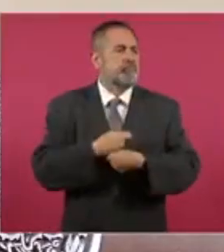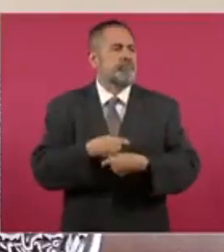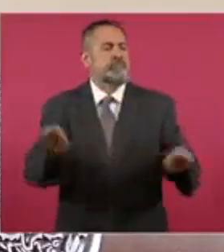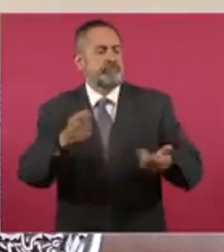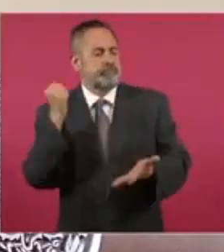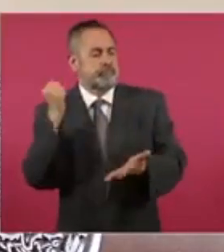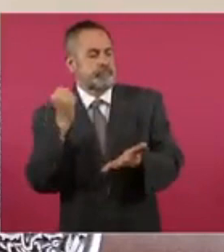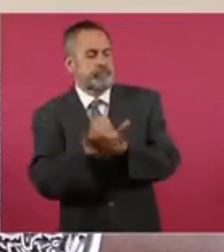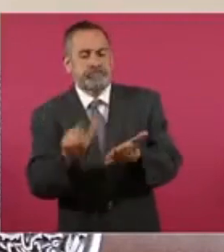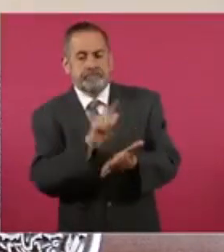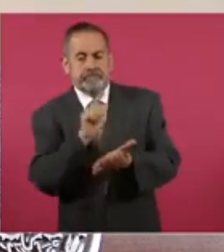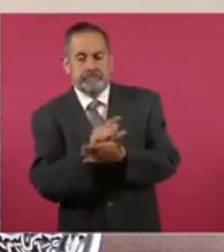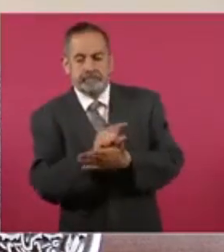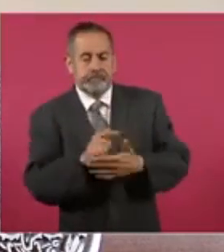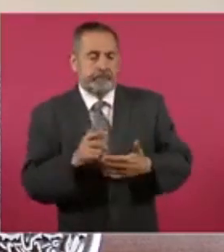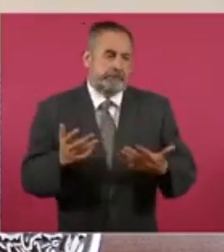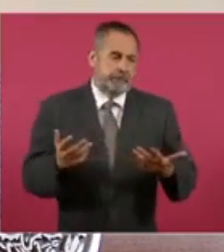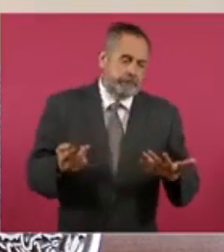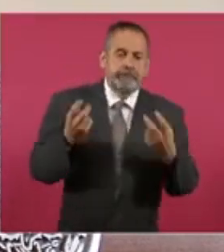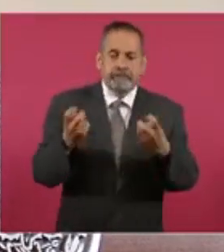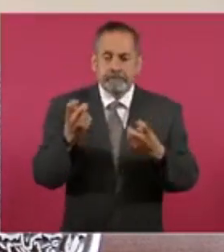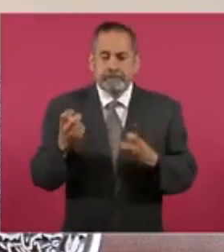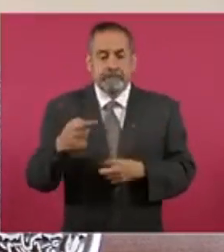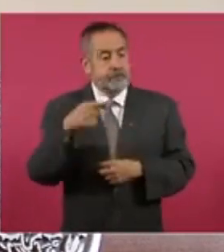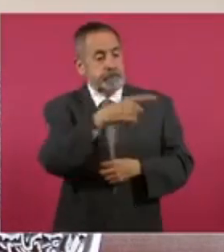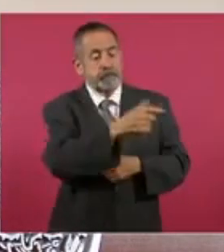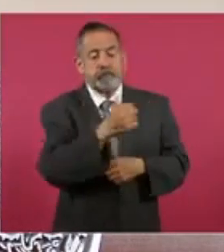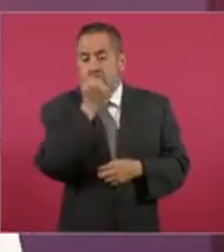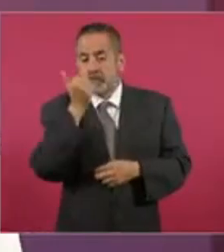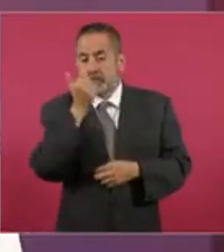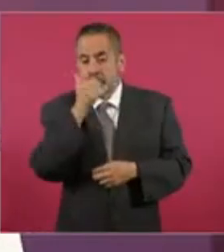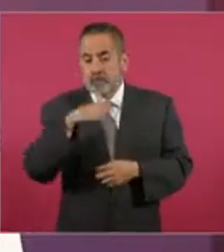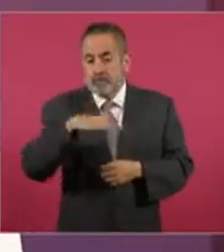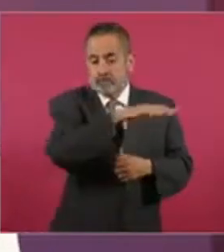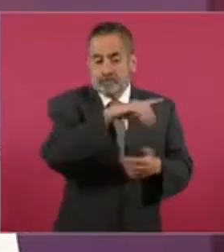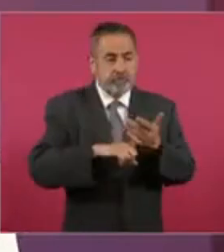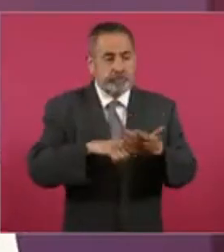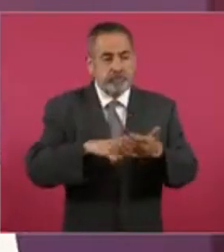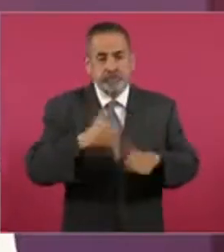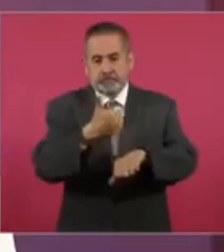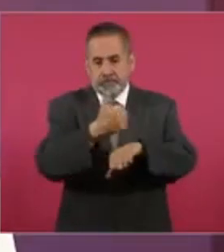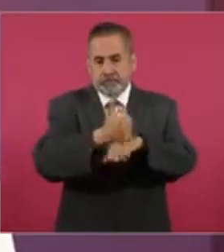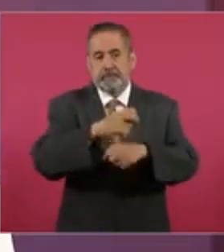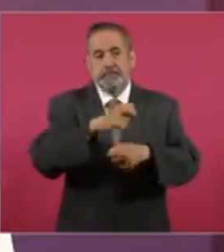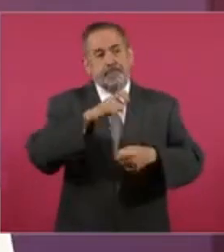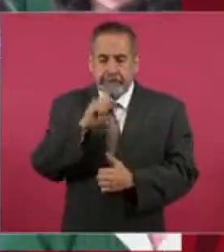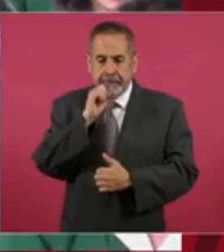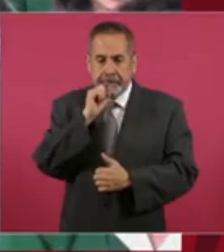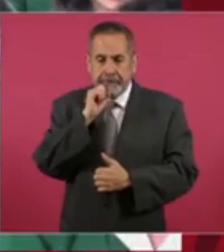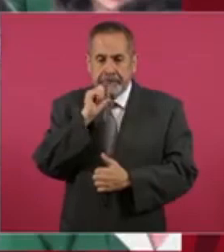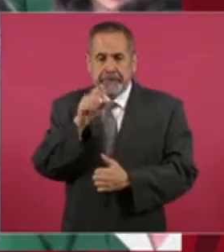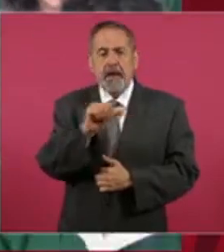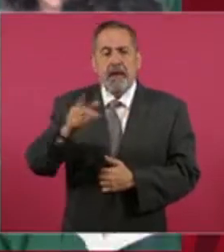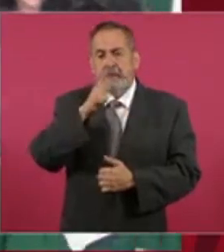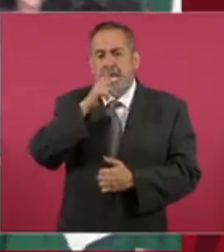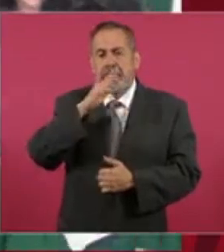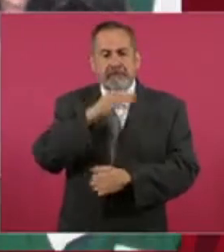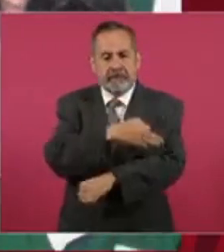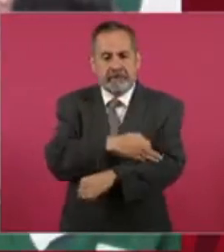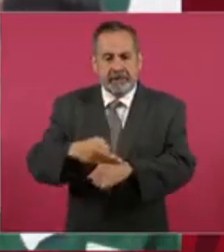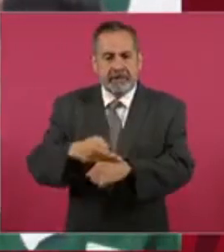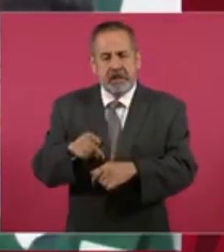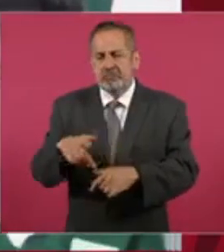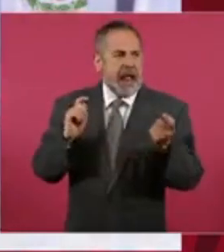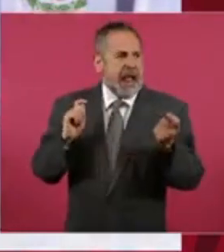alumnas y los alumnos de educación básica de esos estados no los tienen. Con información de Teresa